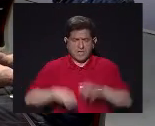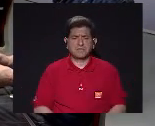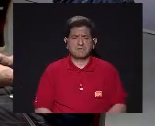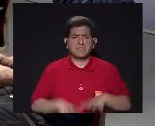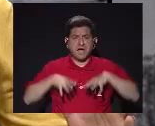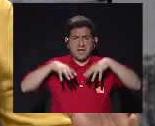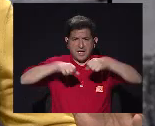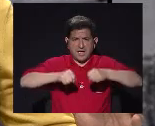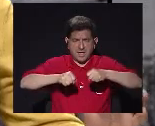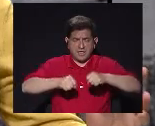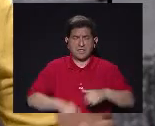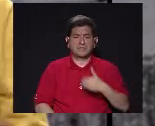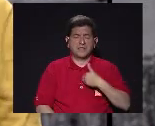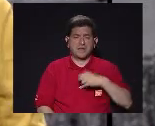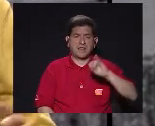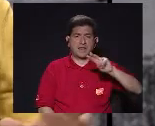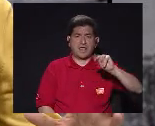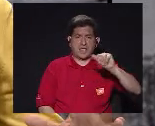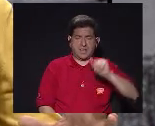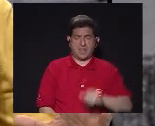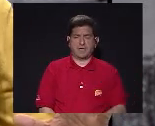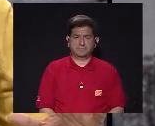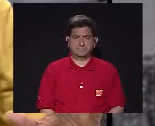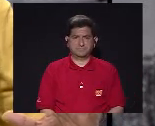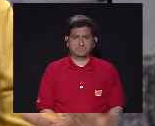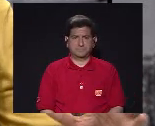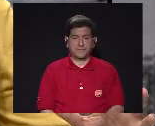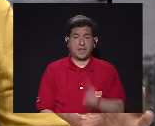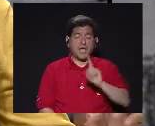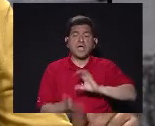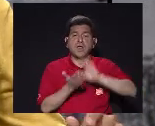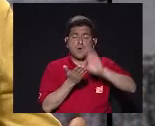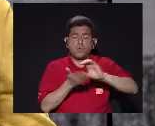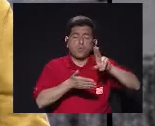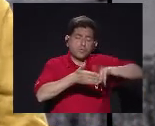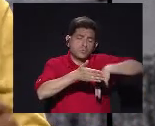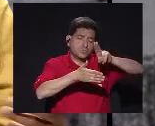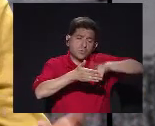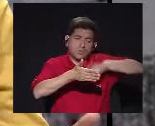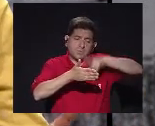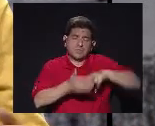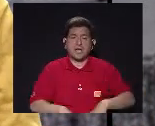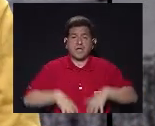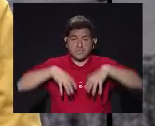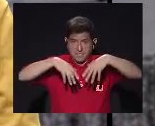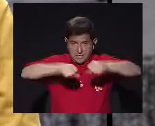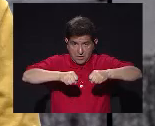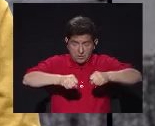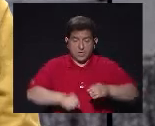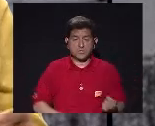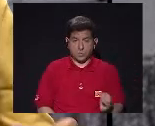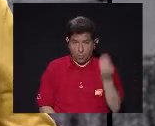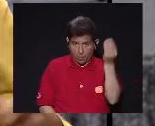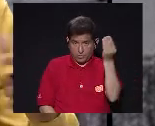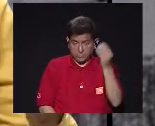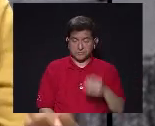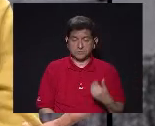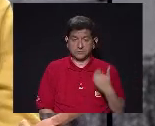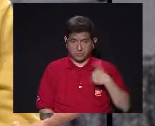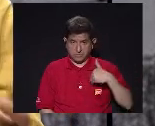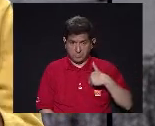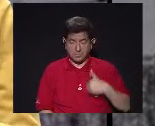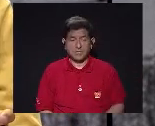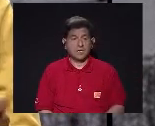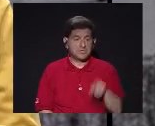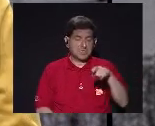graduación Que tenía El INA Un curso de pintura Que se graduaban Los muchachos Y nos